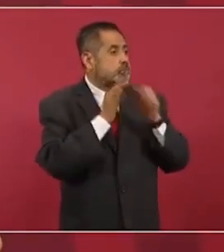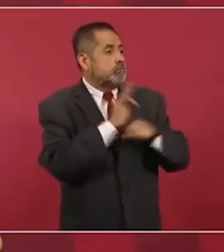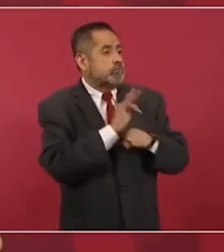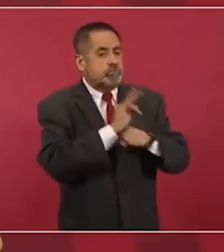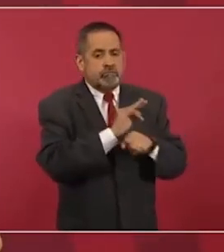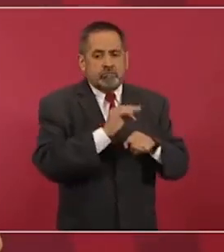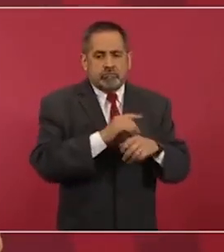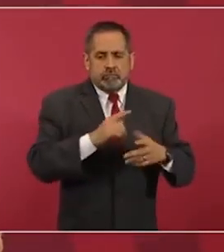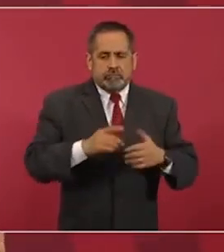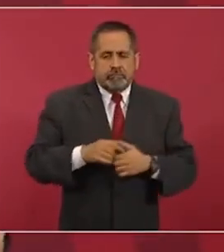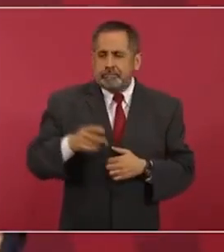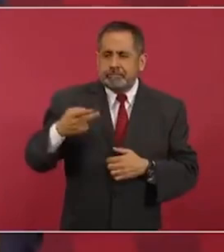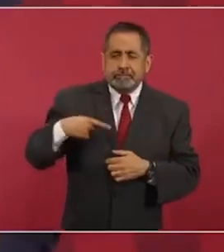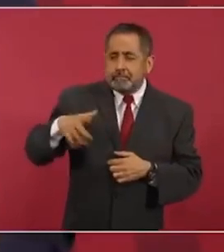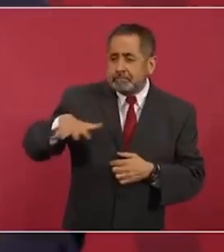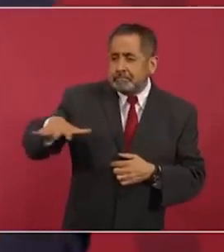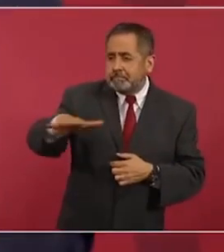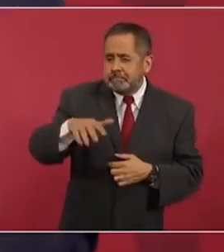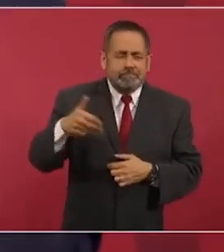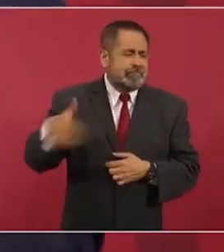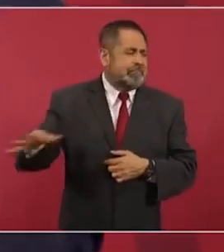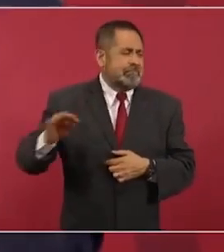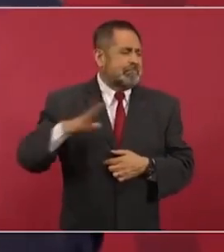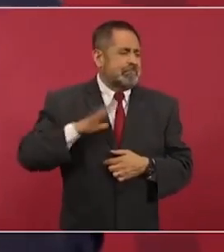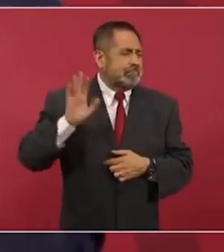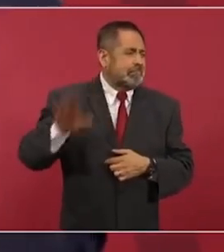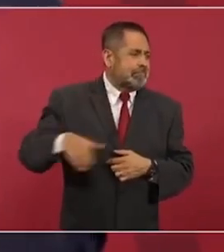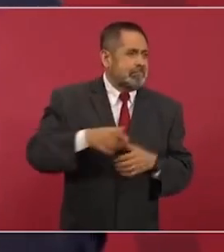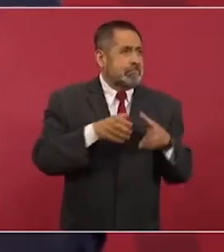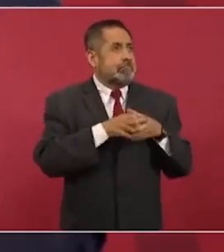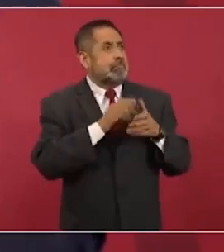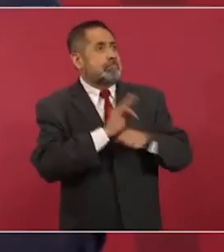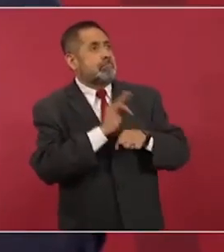el pueblo no existe para eso